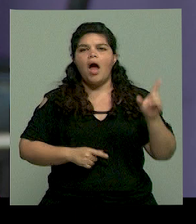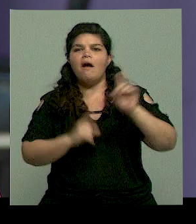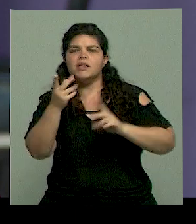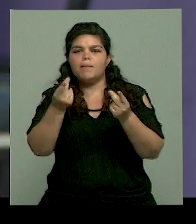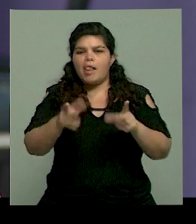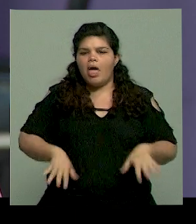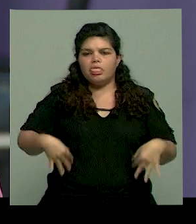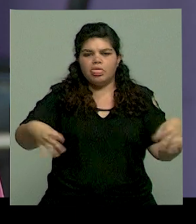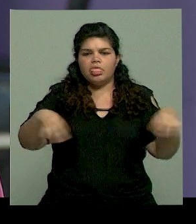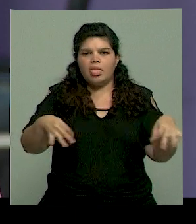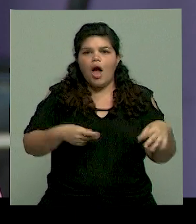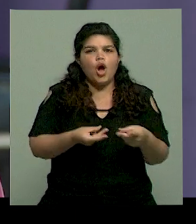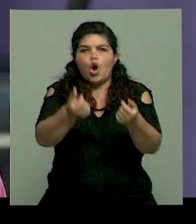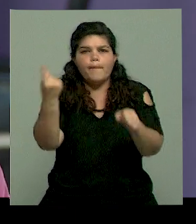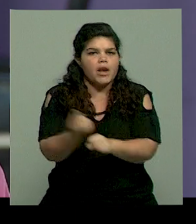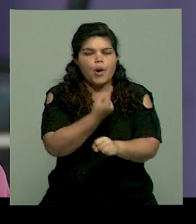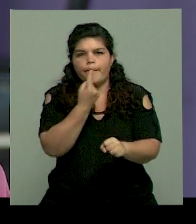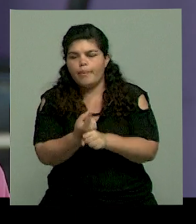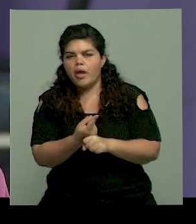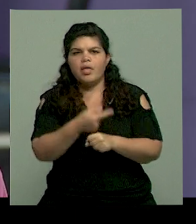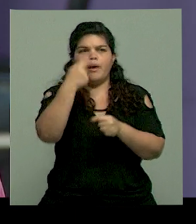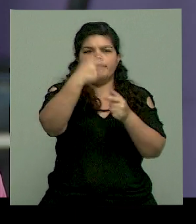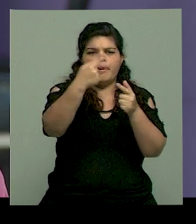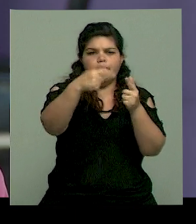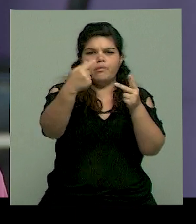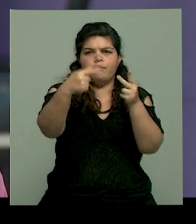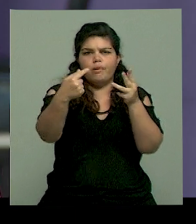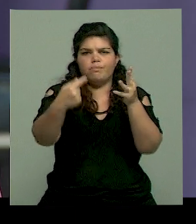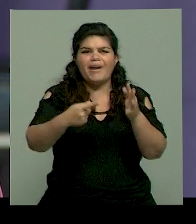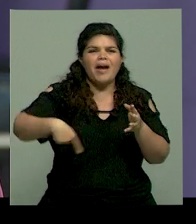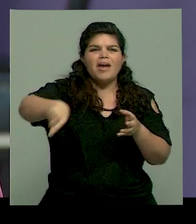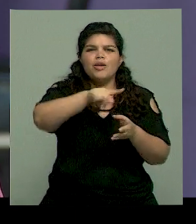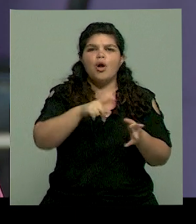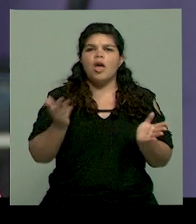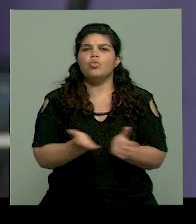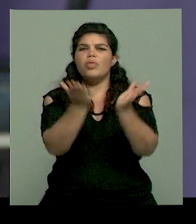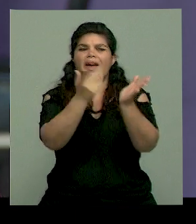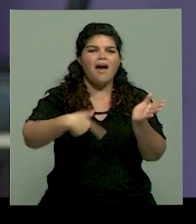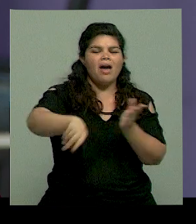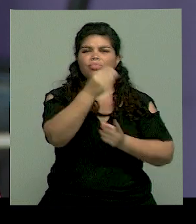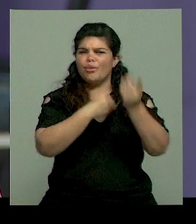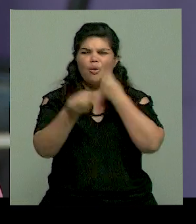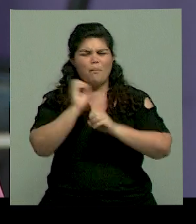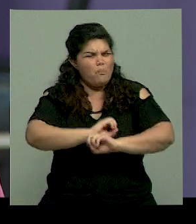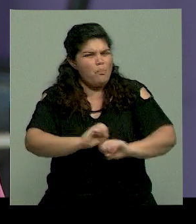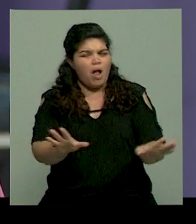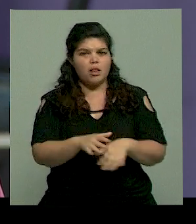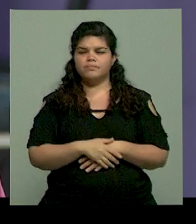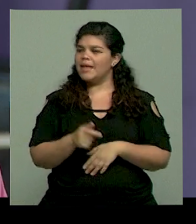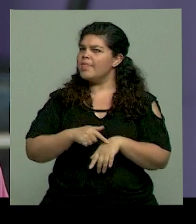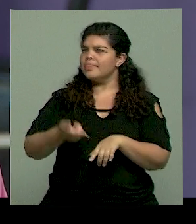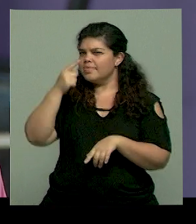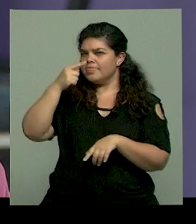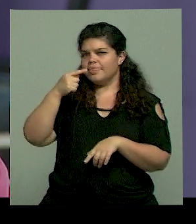hay una sumatoria de cosas que termina haciendo que ellos coman mal. ¿En este tiempo se agravó muchísimo esto?